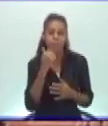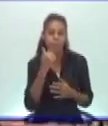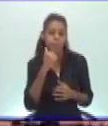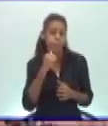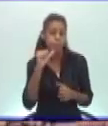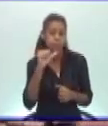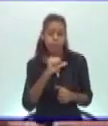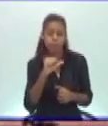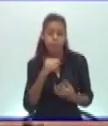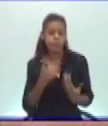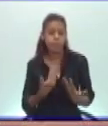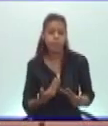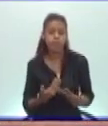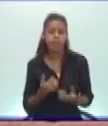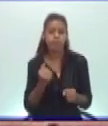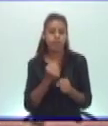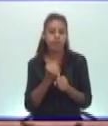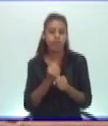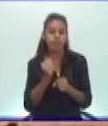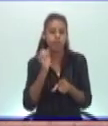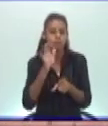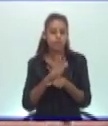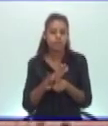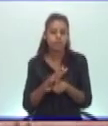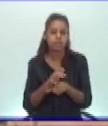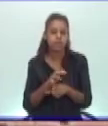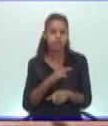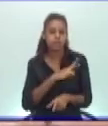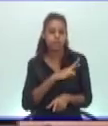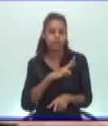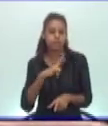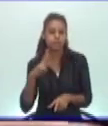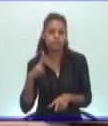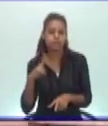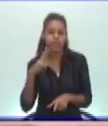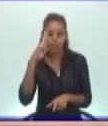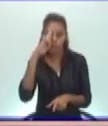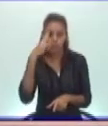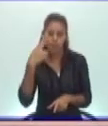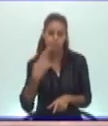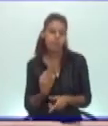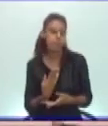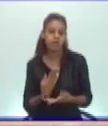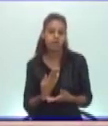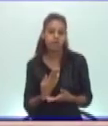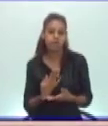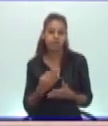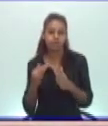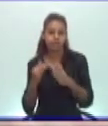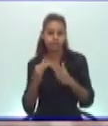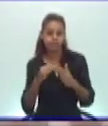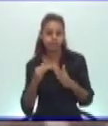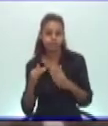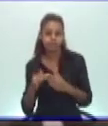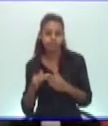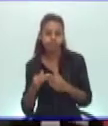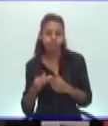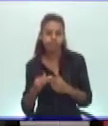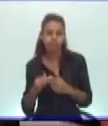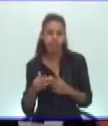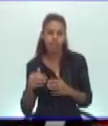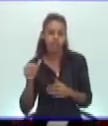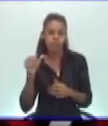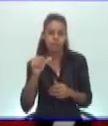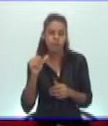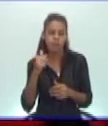yo trabajé al principio de la revolución como médico rural en una zona de Cuba de las consideradas con más